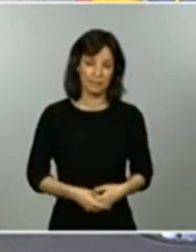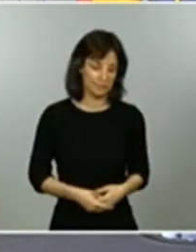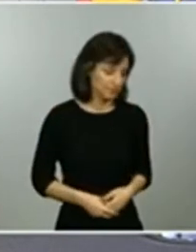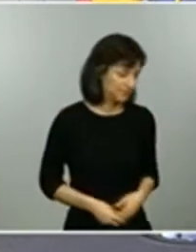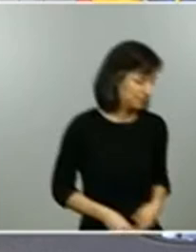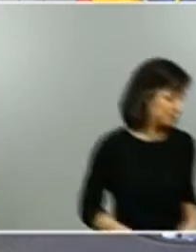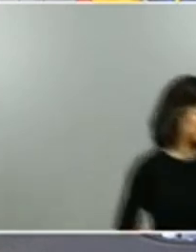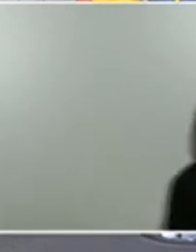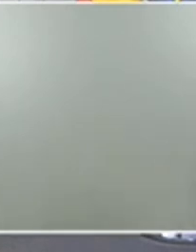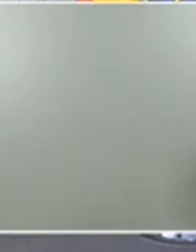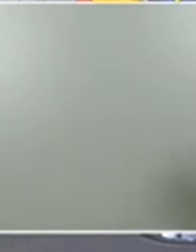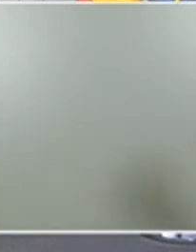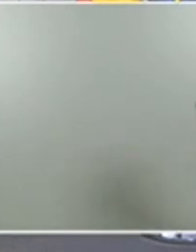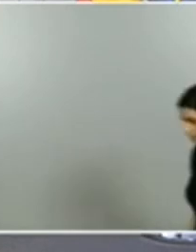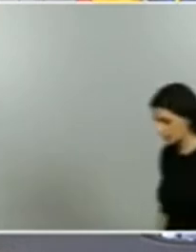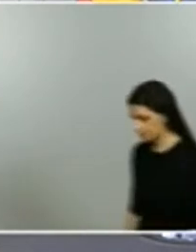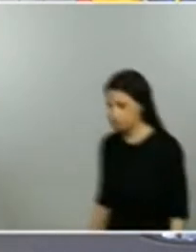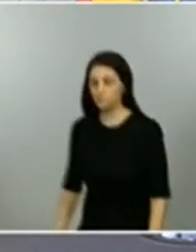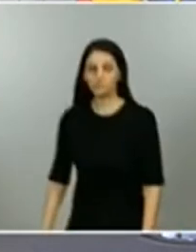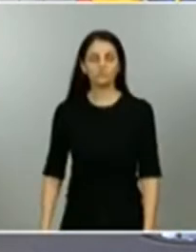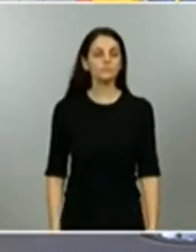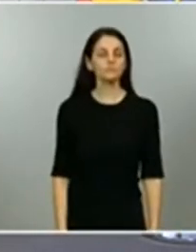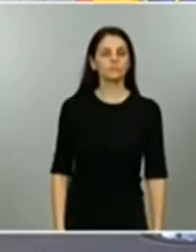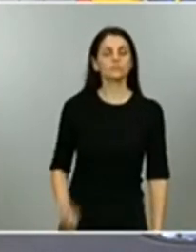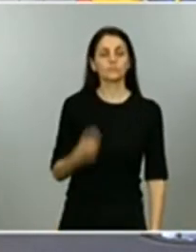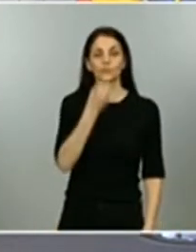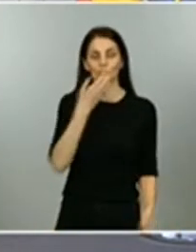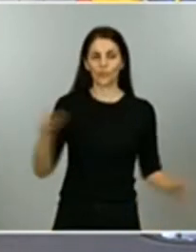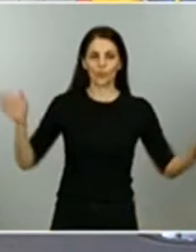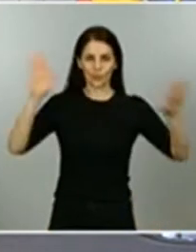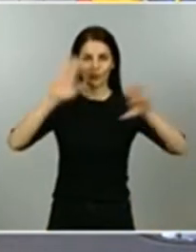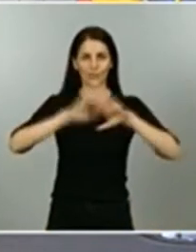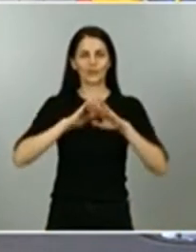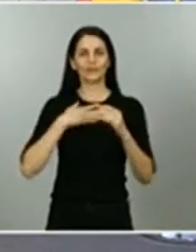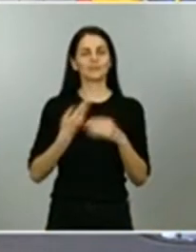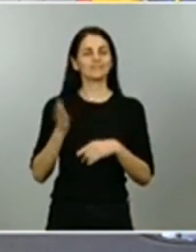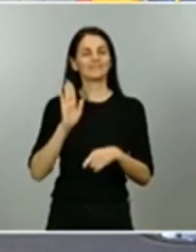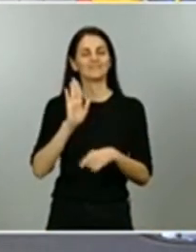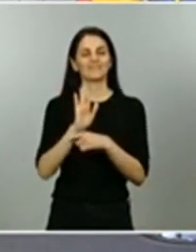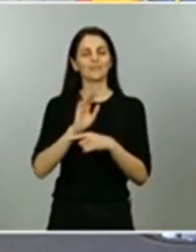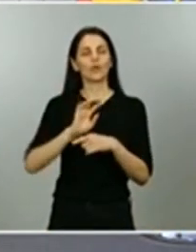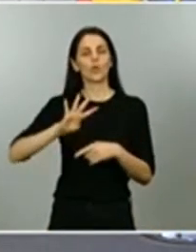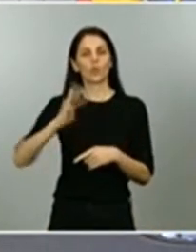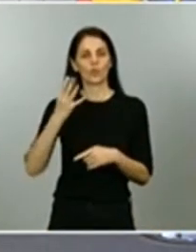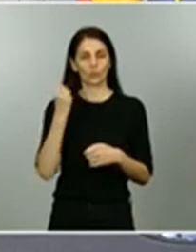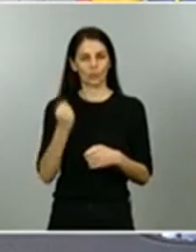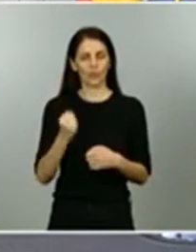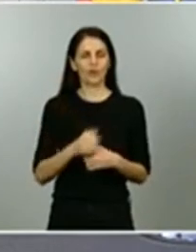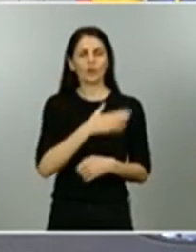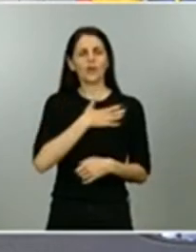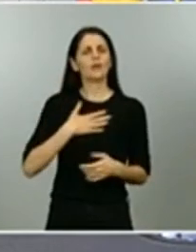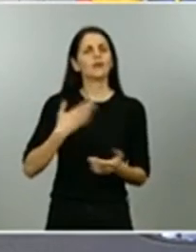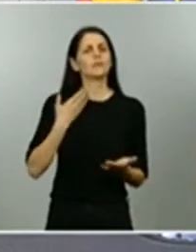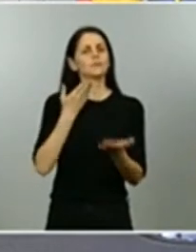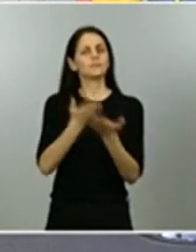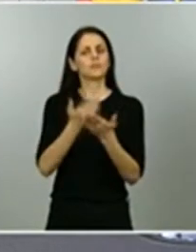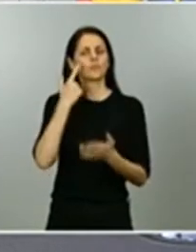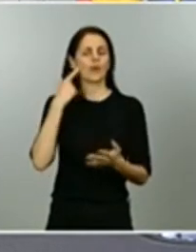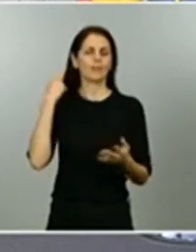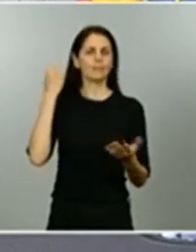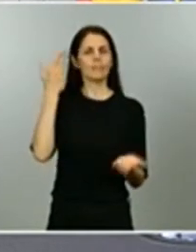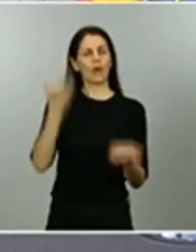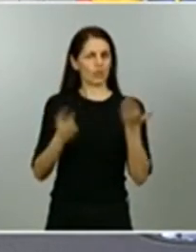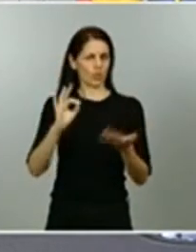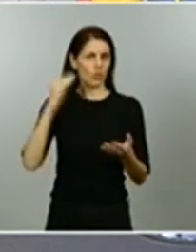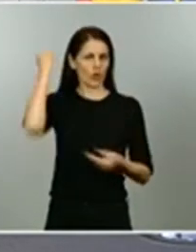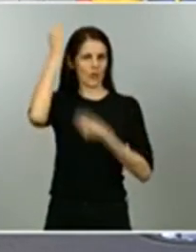Buenas noches soy Sato Díaz de Cuarto Poder quería pedirle una valoración una reflexión puesto que ha apelado a que la